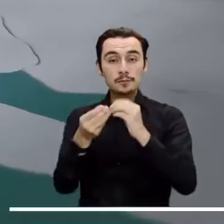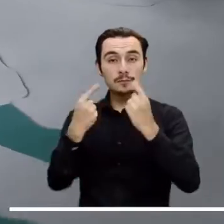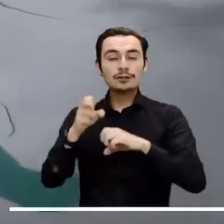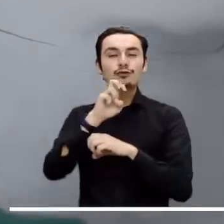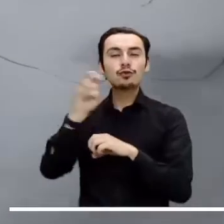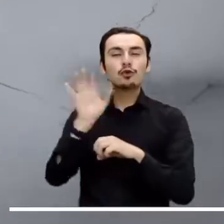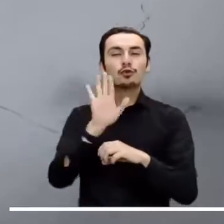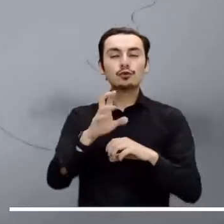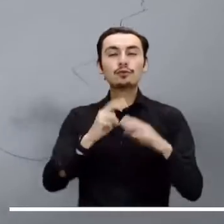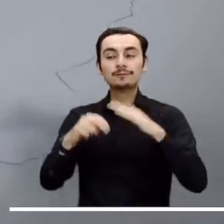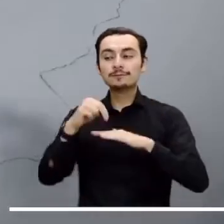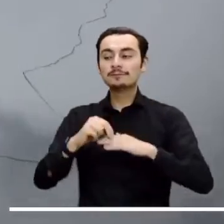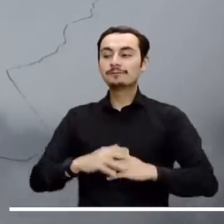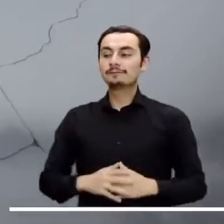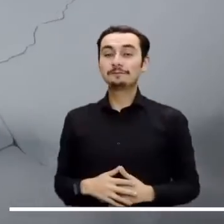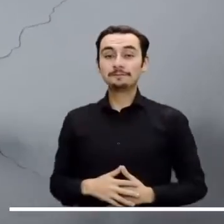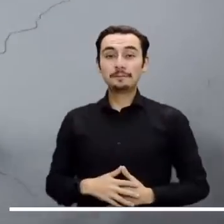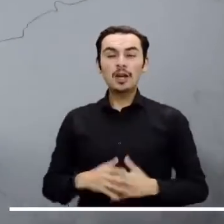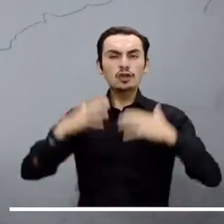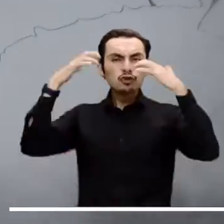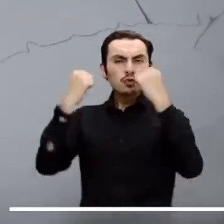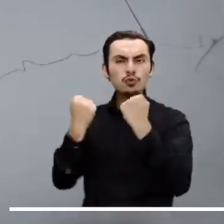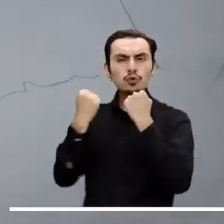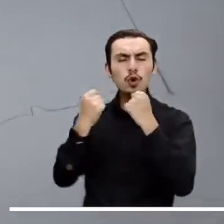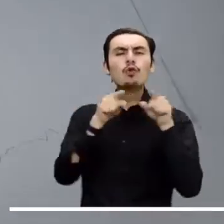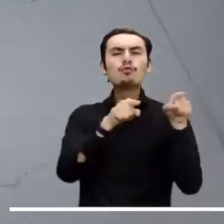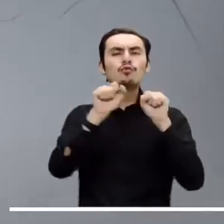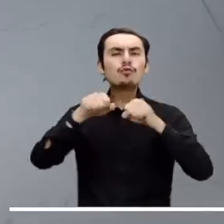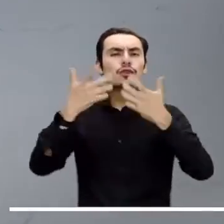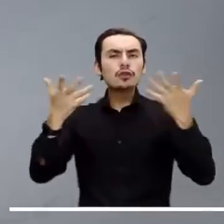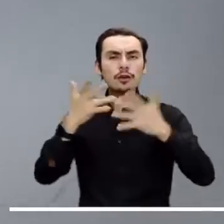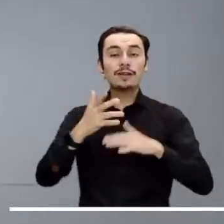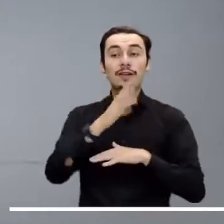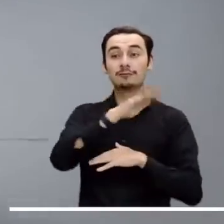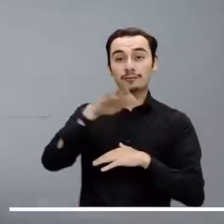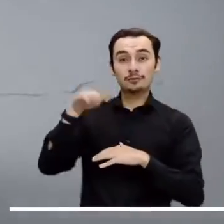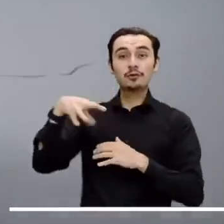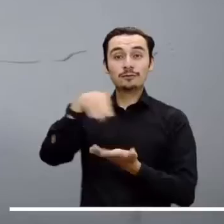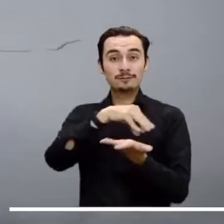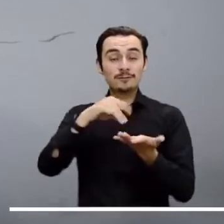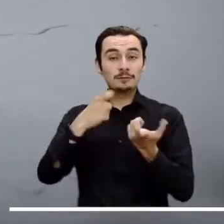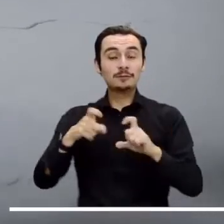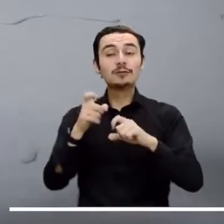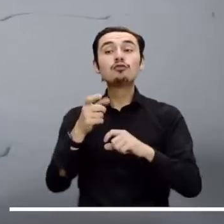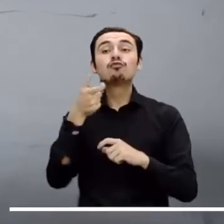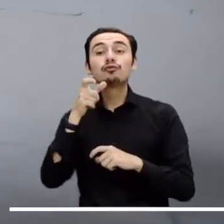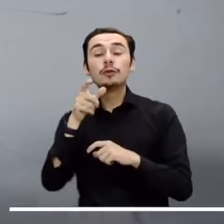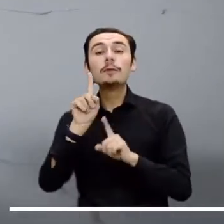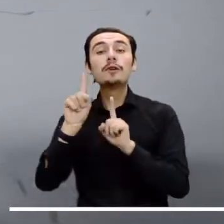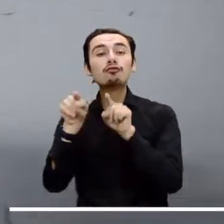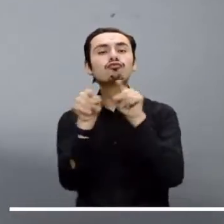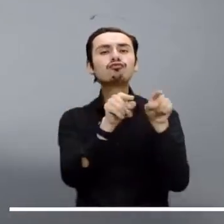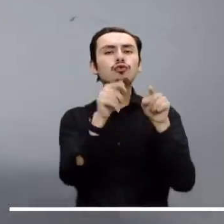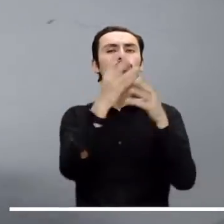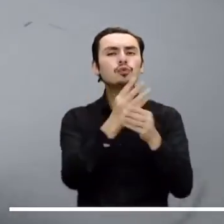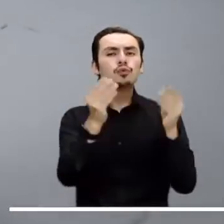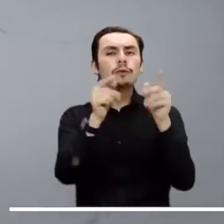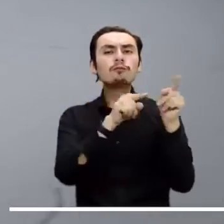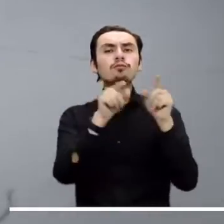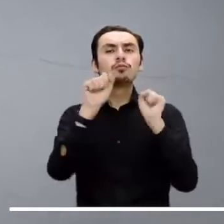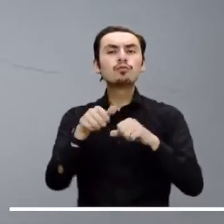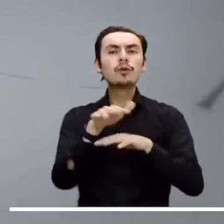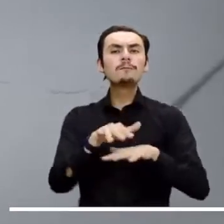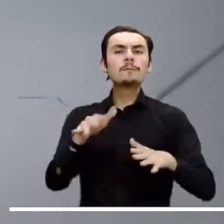y el norte de Nariño. Lluvias intensas podrían caer sobre Antioquia, Santander y Caldas. Mientras que lluvias de menor